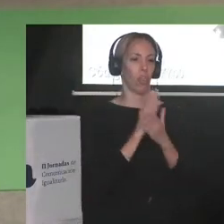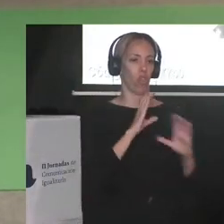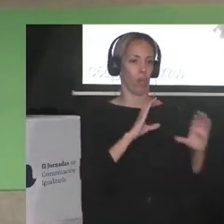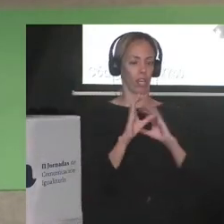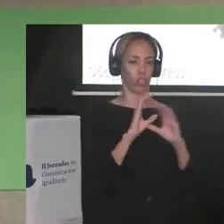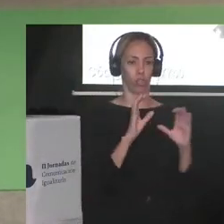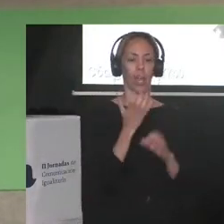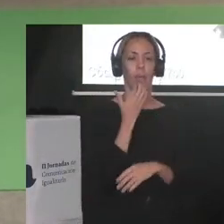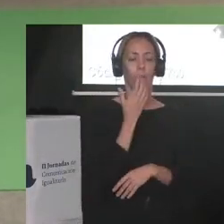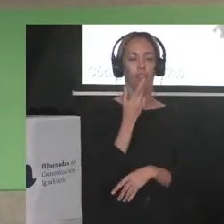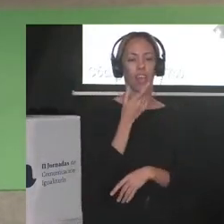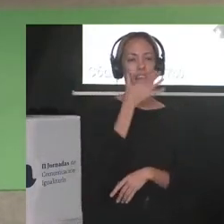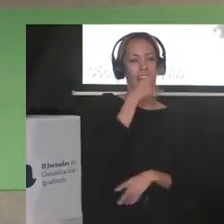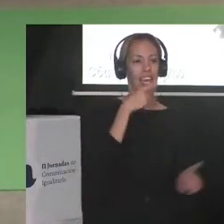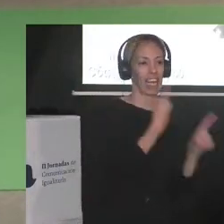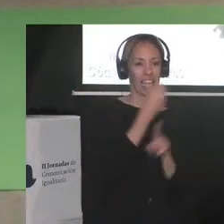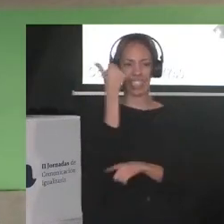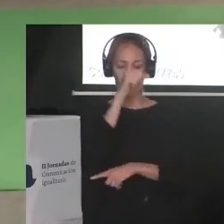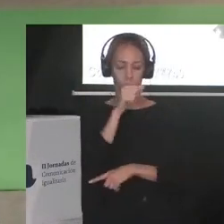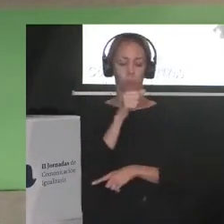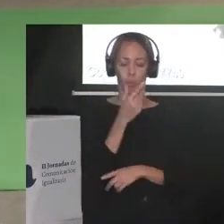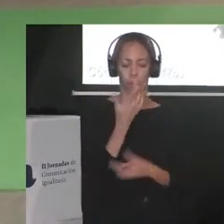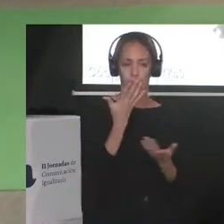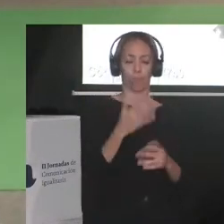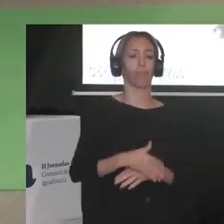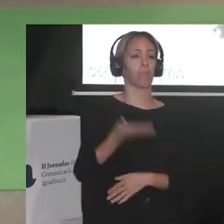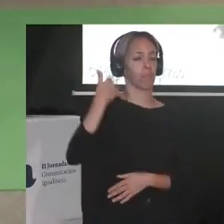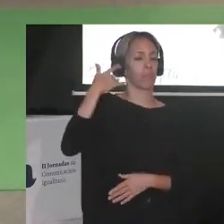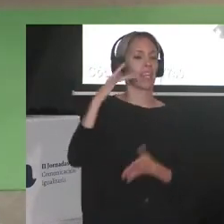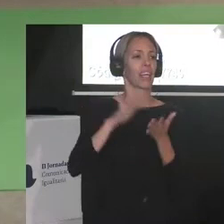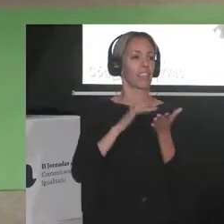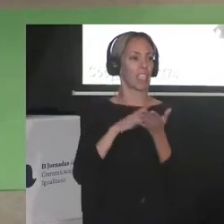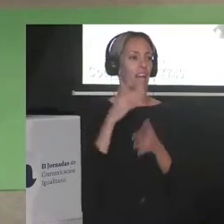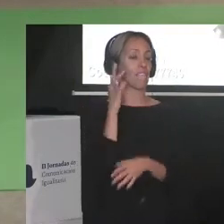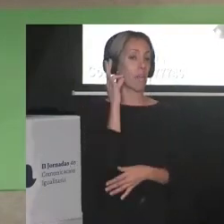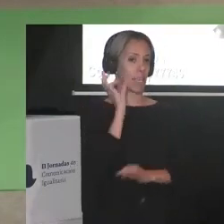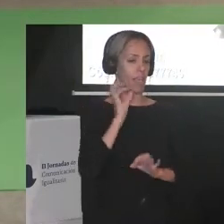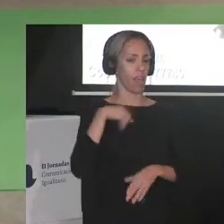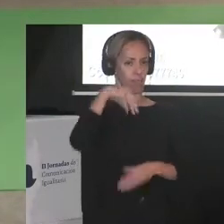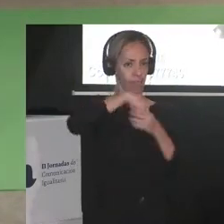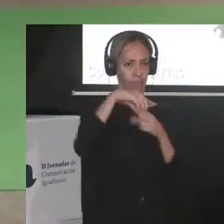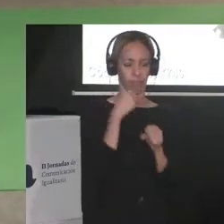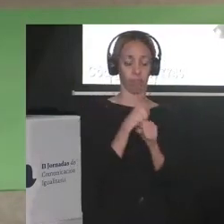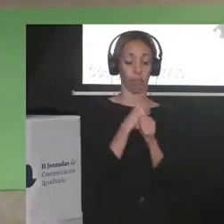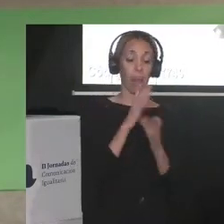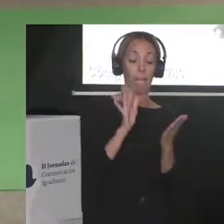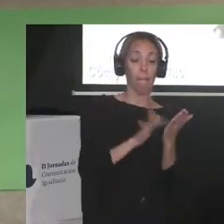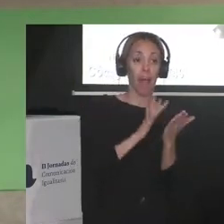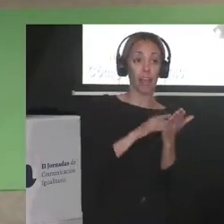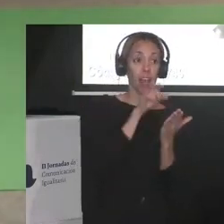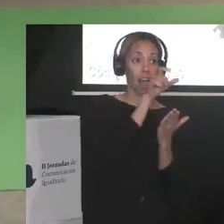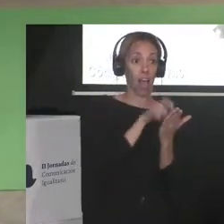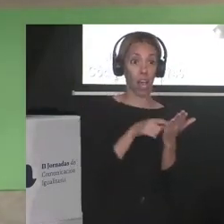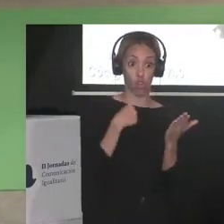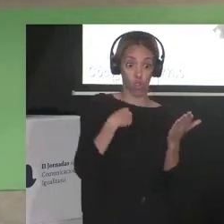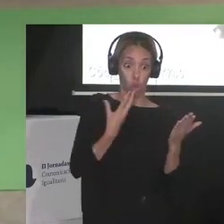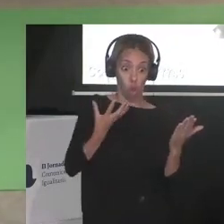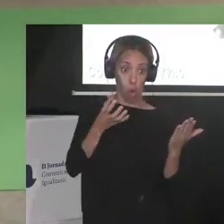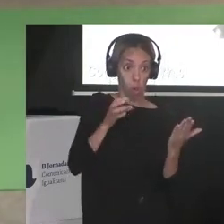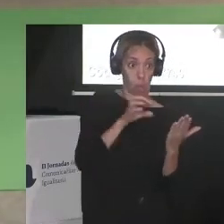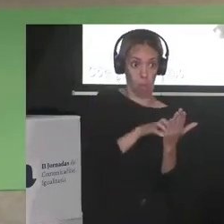Ejemplos, ¿no?, de rachismo. Yo trabajé en una revista femenina en la que en sus páginas jamás hubiera salido yo.